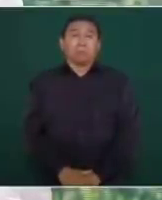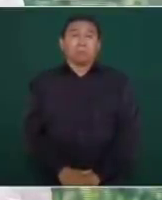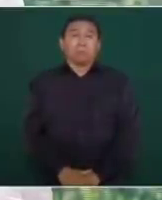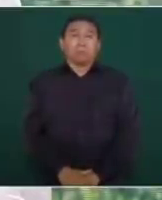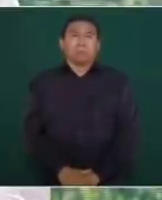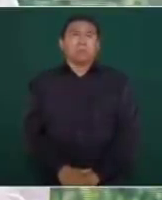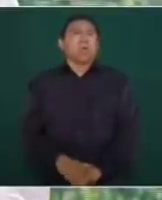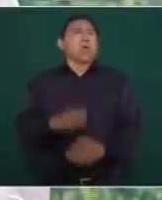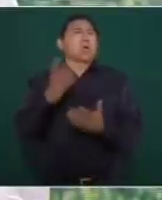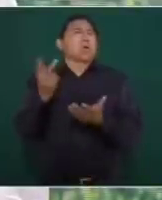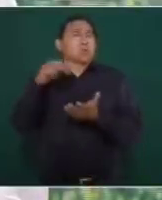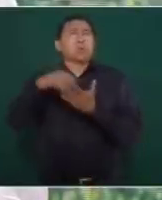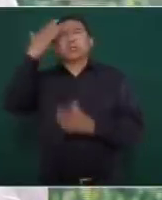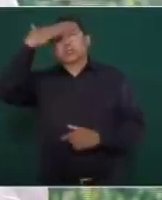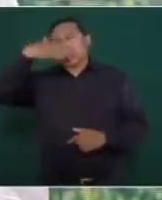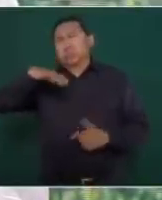Aquí todo se sabe,